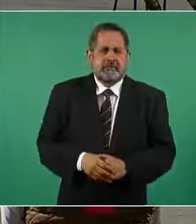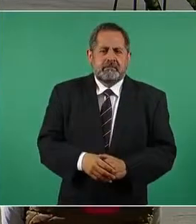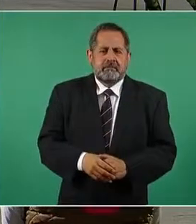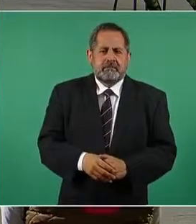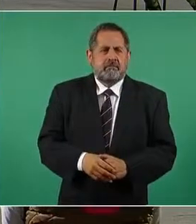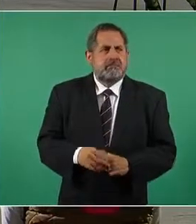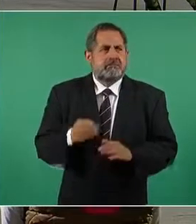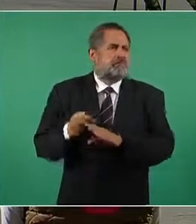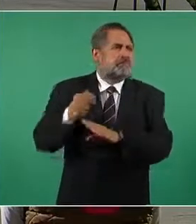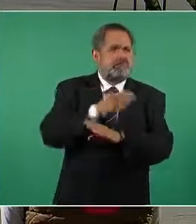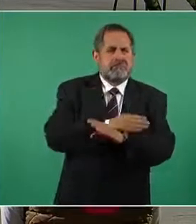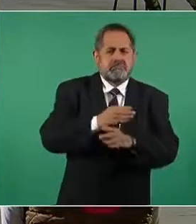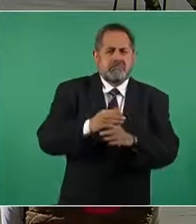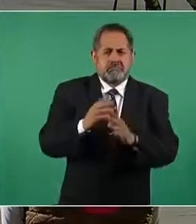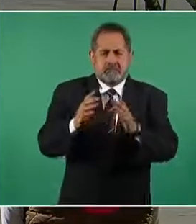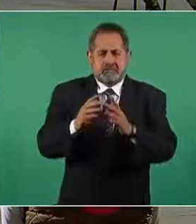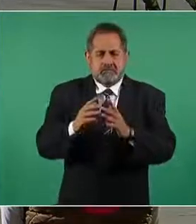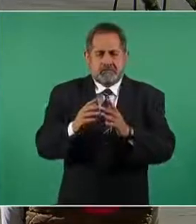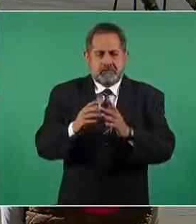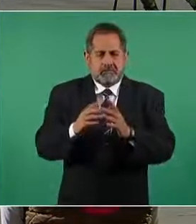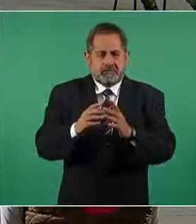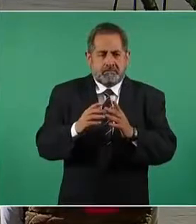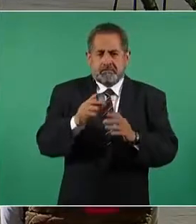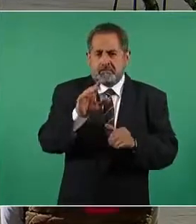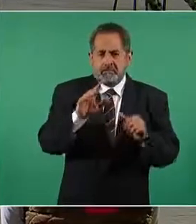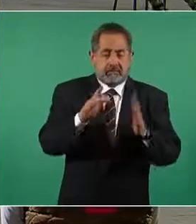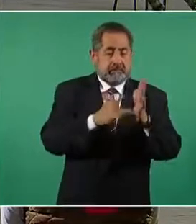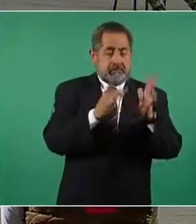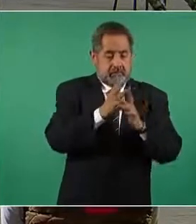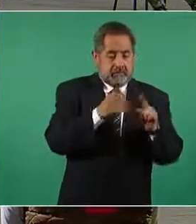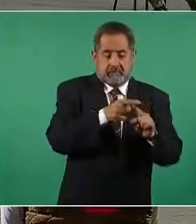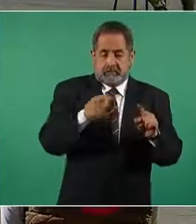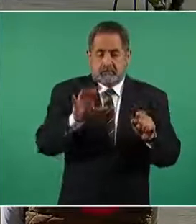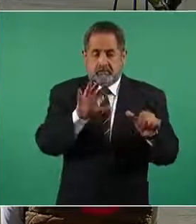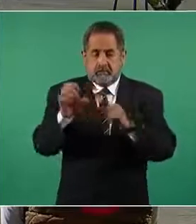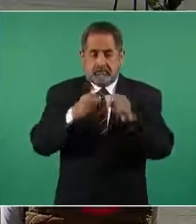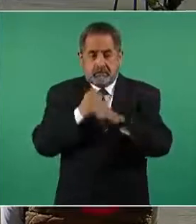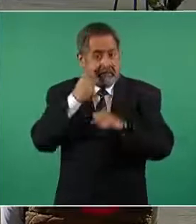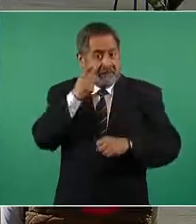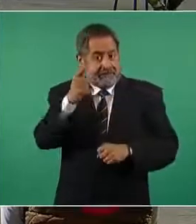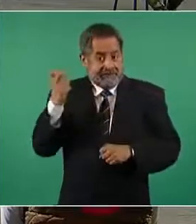600 años después de Cristo miren esto